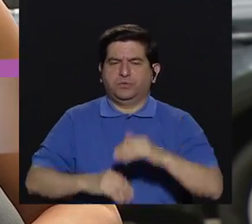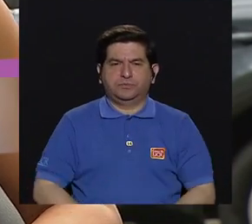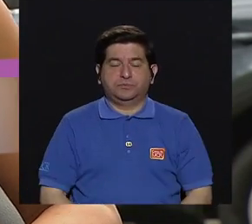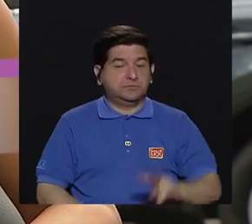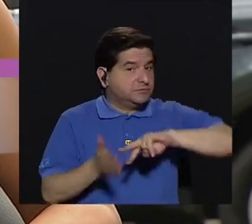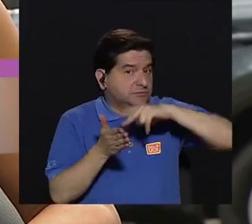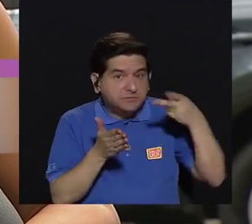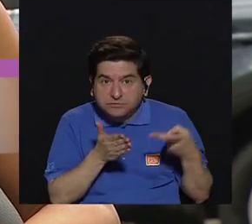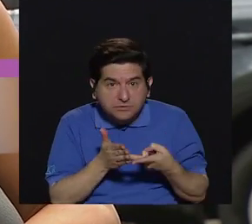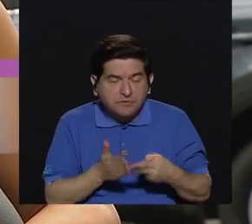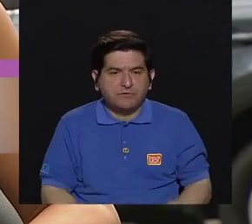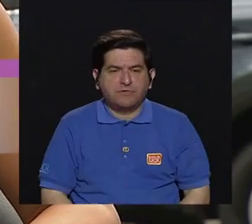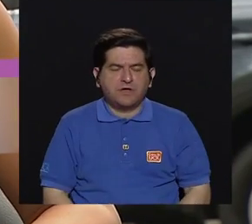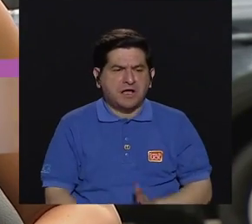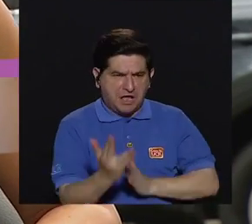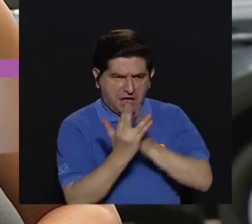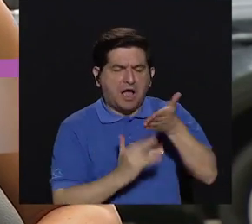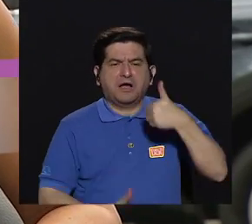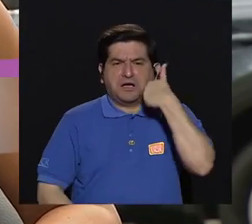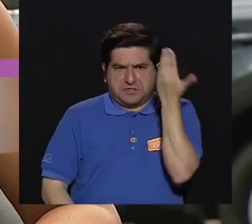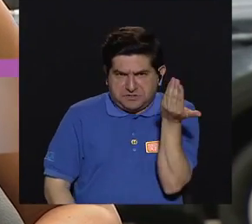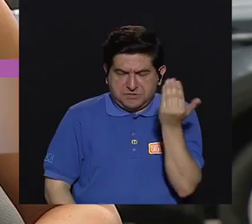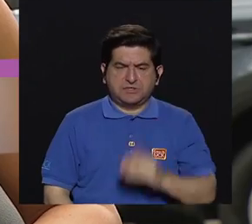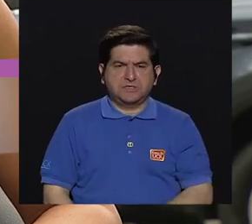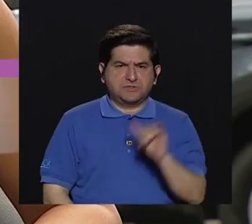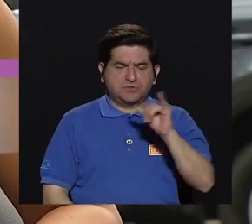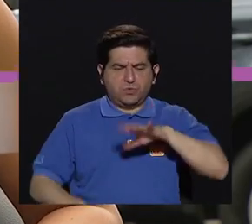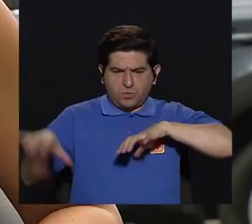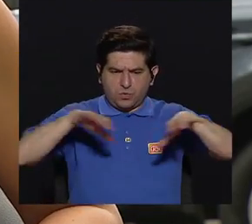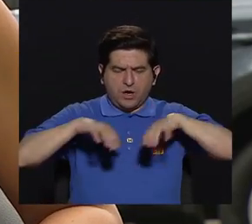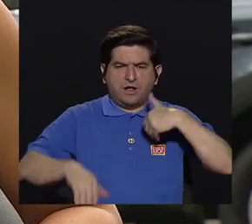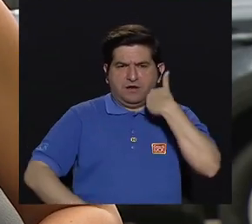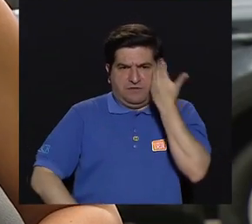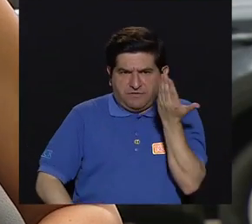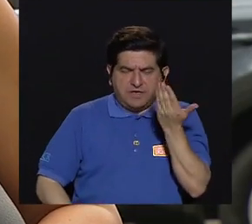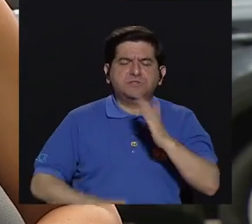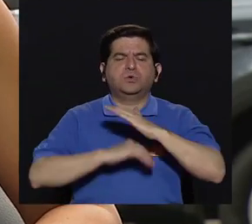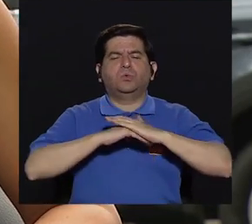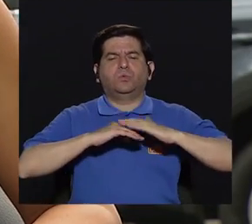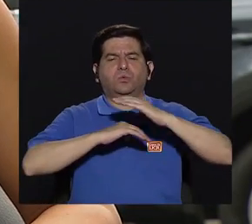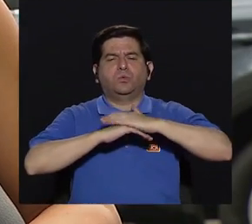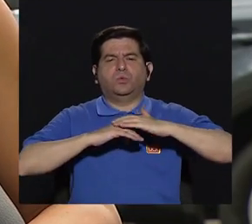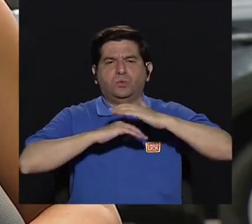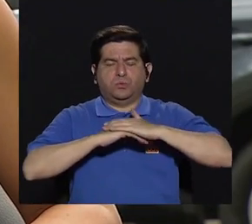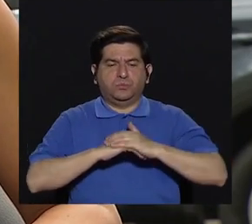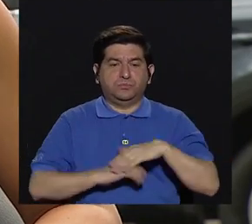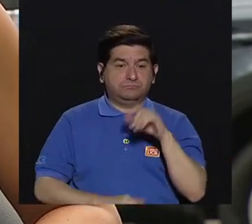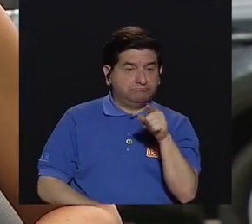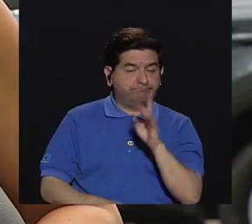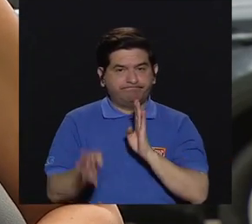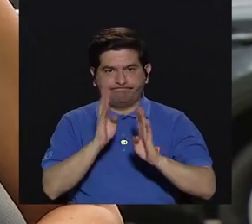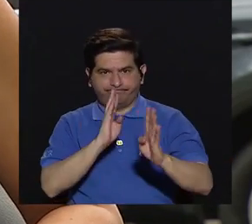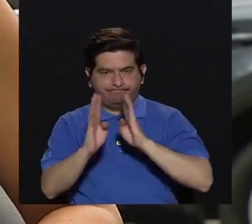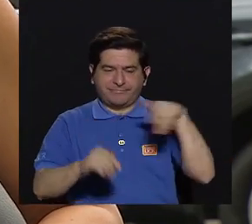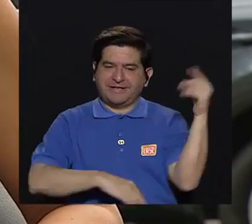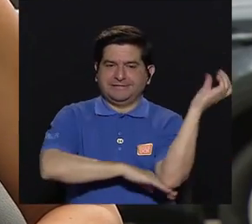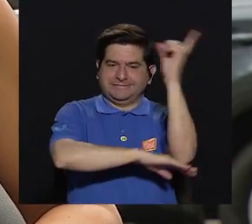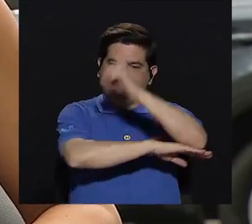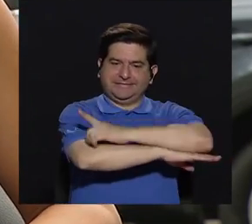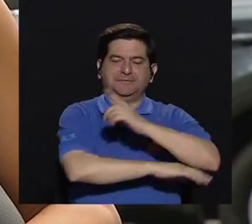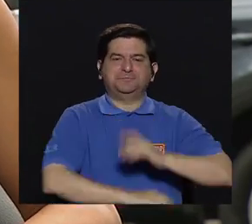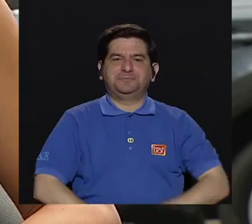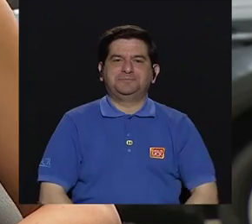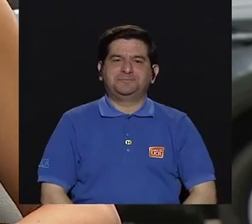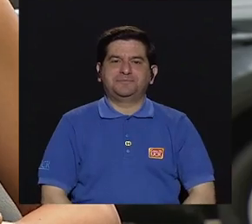Es decir, aspectos como facilidad de acceso, facilidad de movimiento, comodidad. Y de eso vamos a conversar